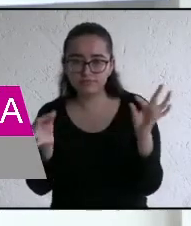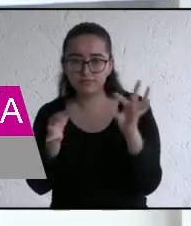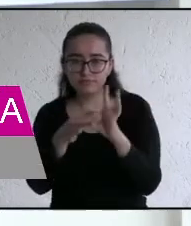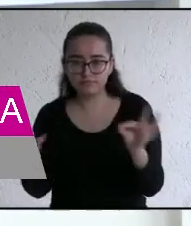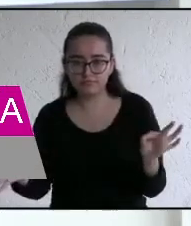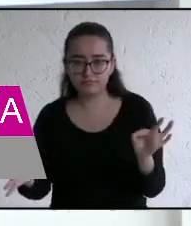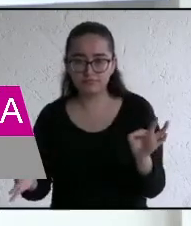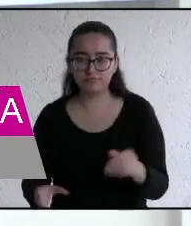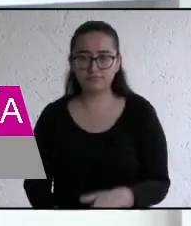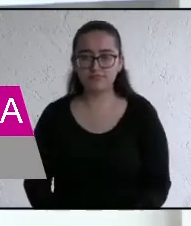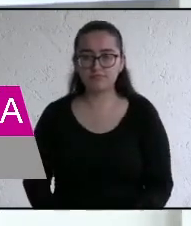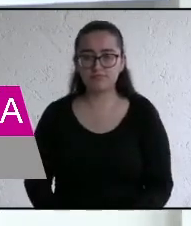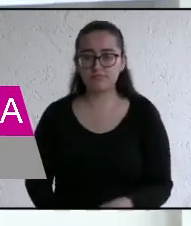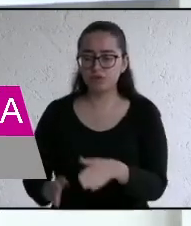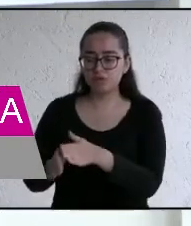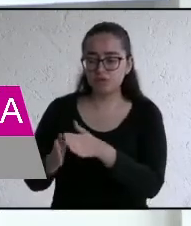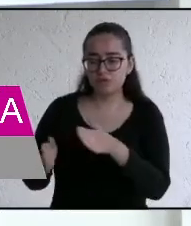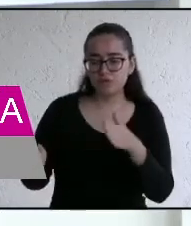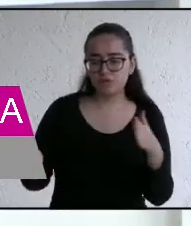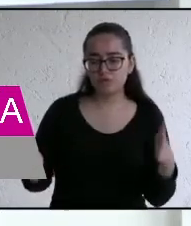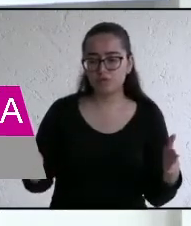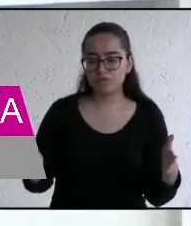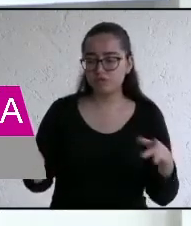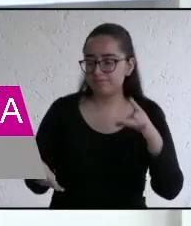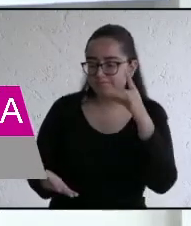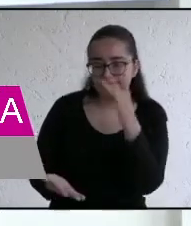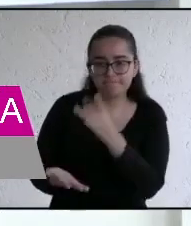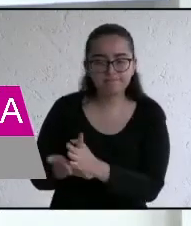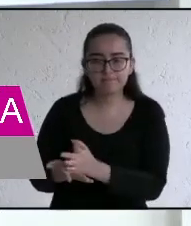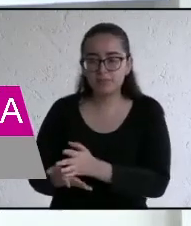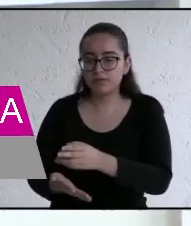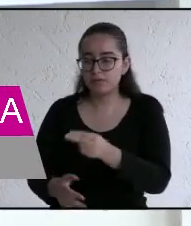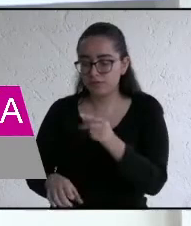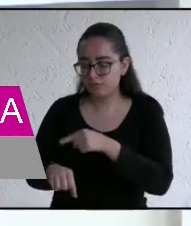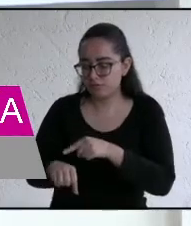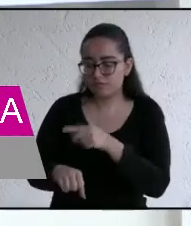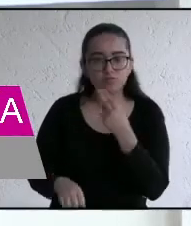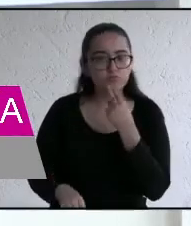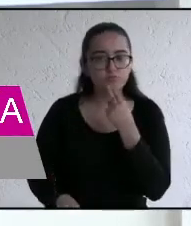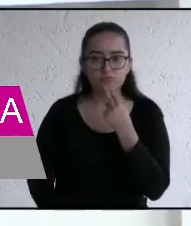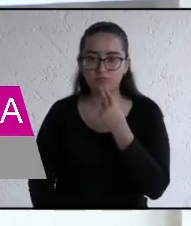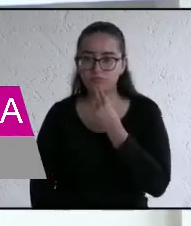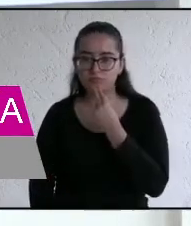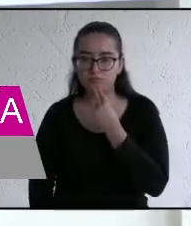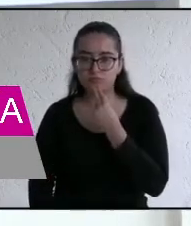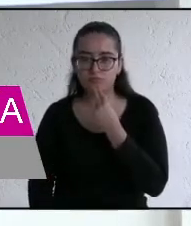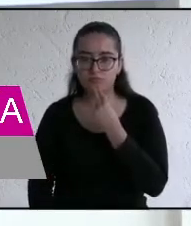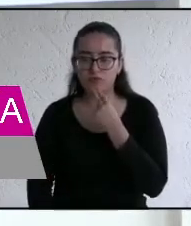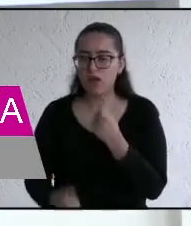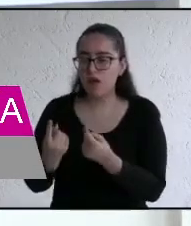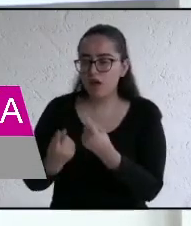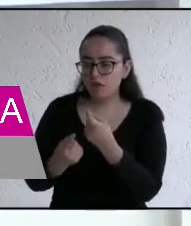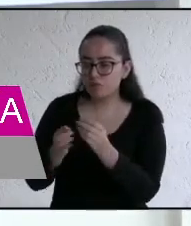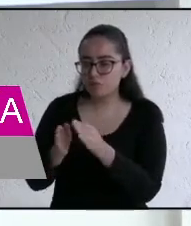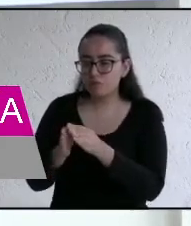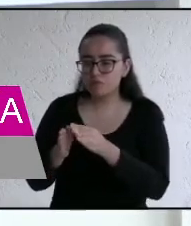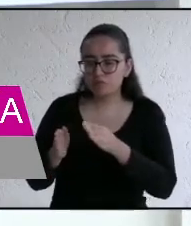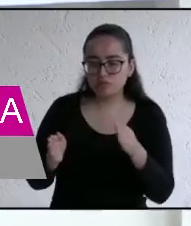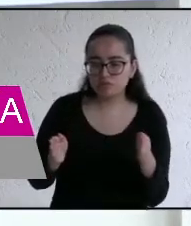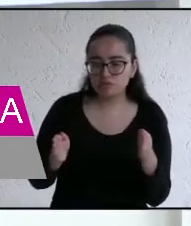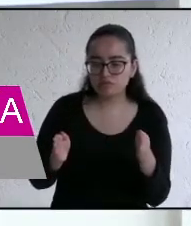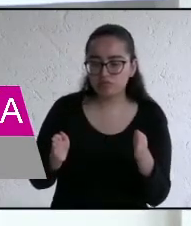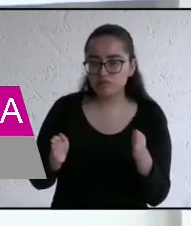que en este bloque, el tiempo no es acumulable, por lo que si alguno solo hace uso parcial o no hace uso de él,